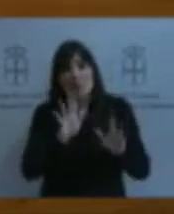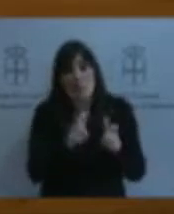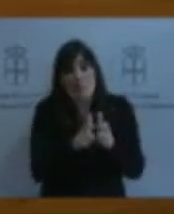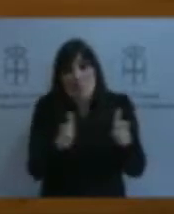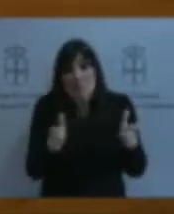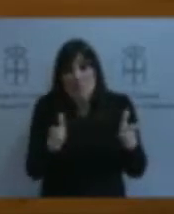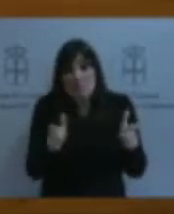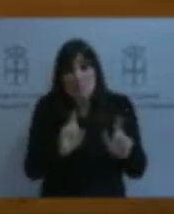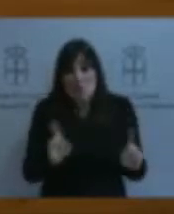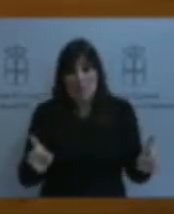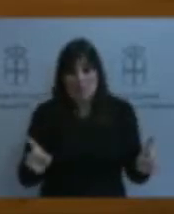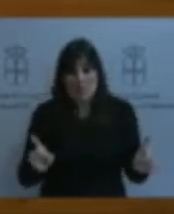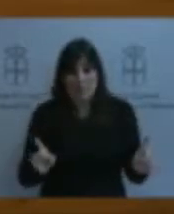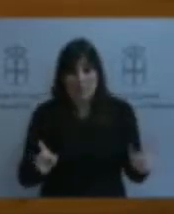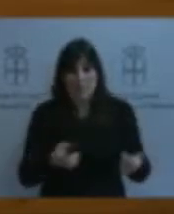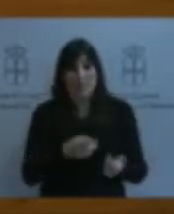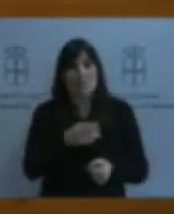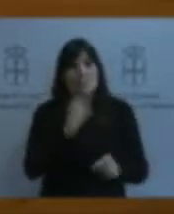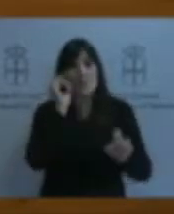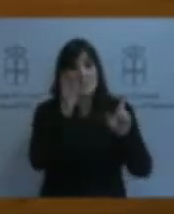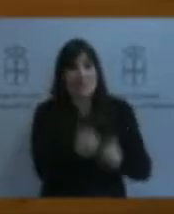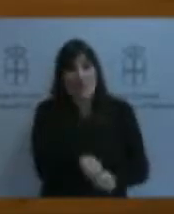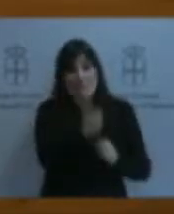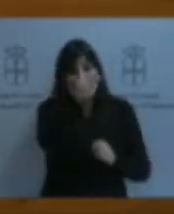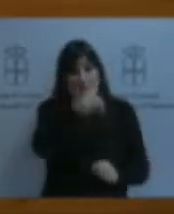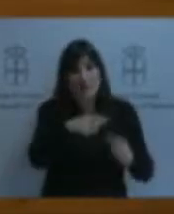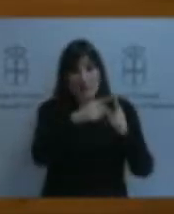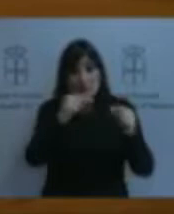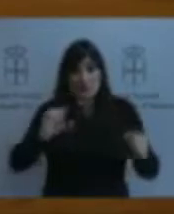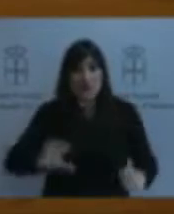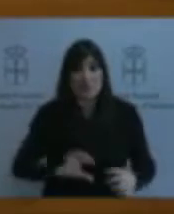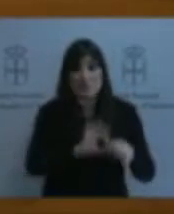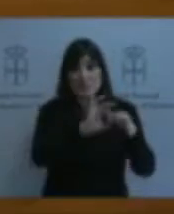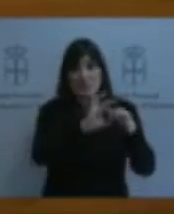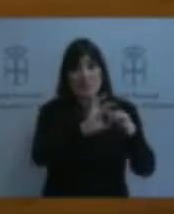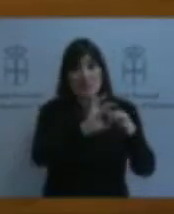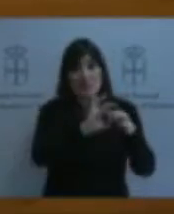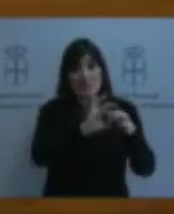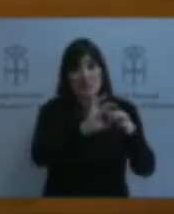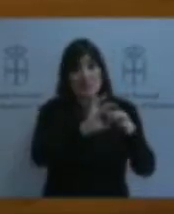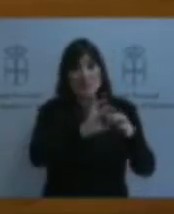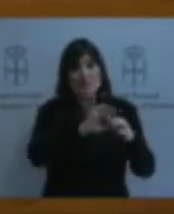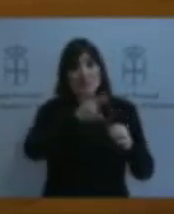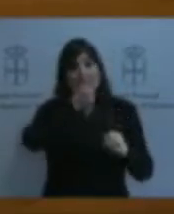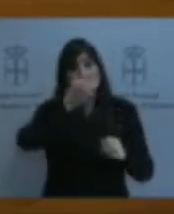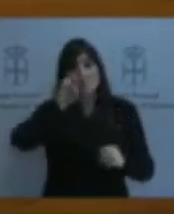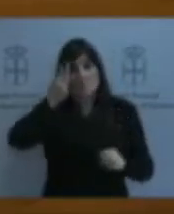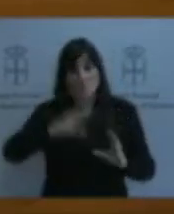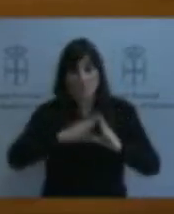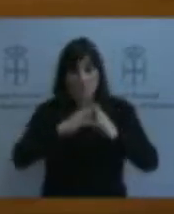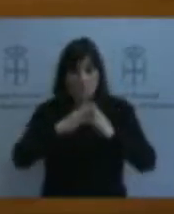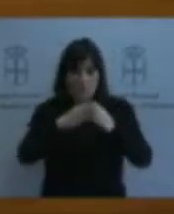Asturias está vinculada principalmente a 202 embarcaciones de artes menores, complementadas con